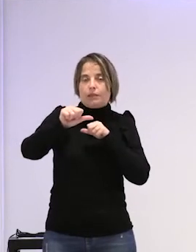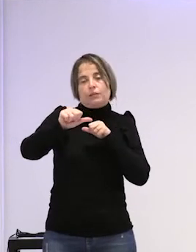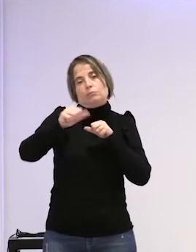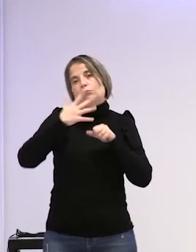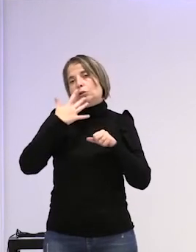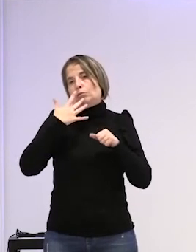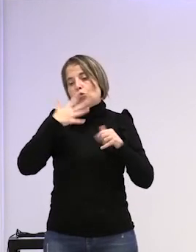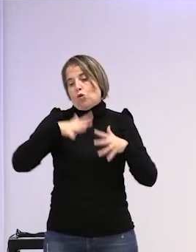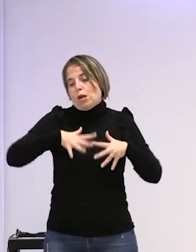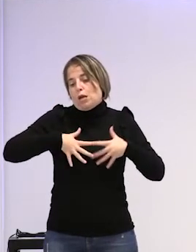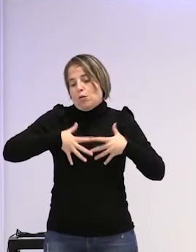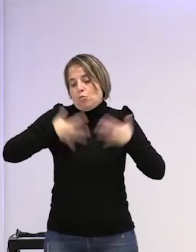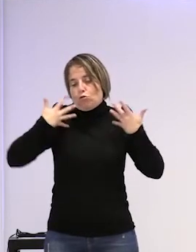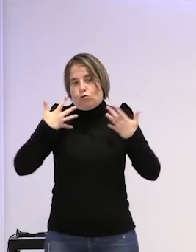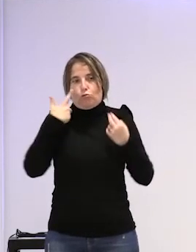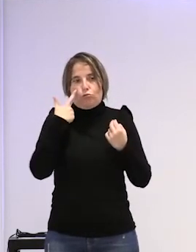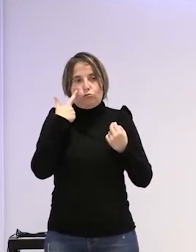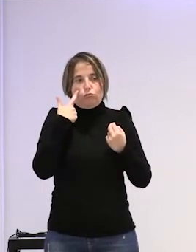emociones